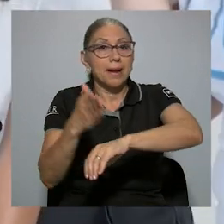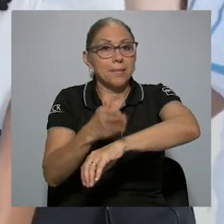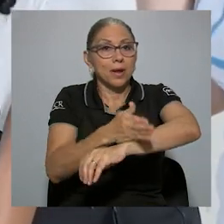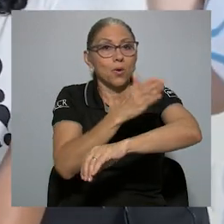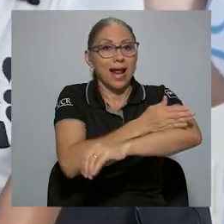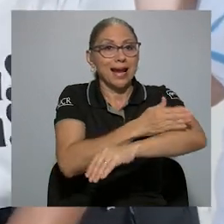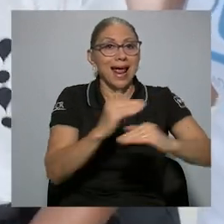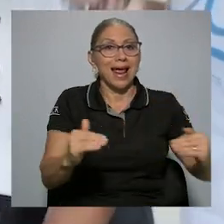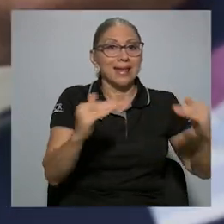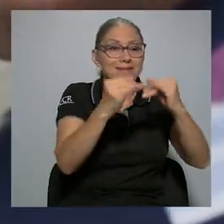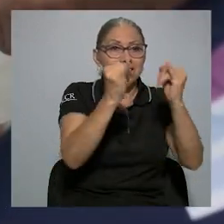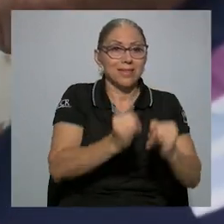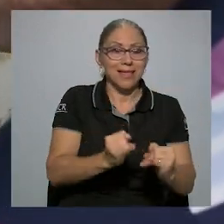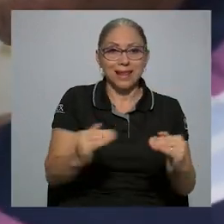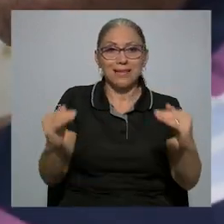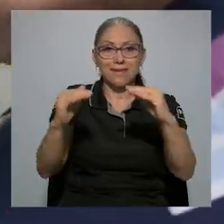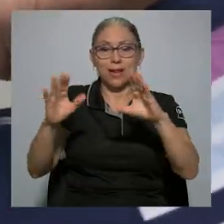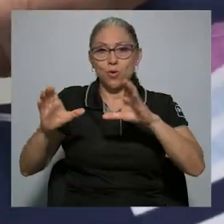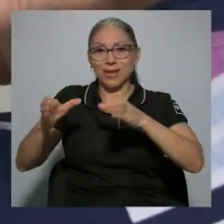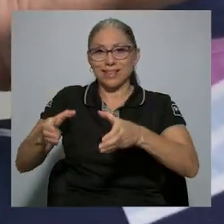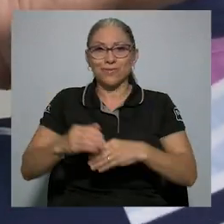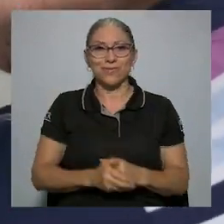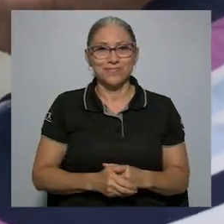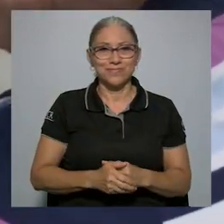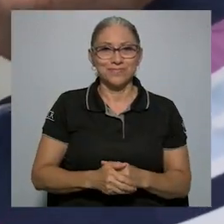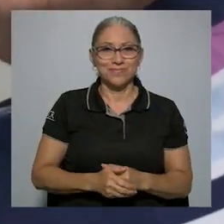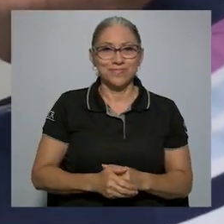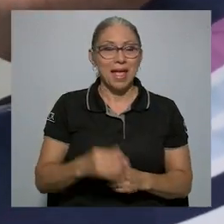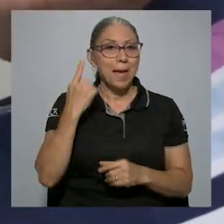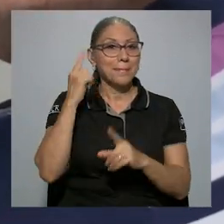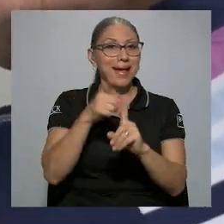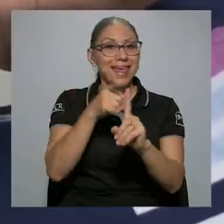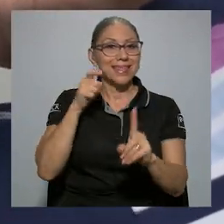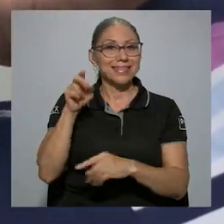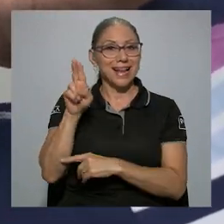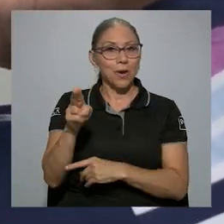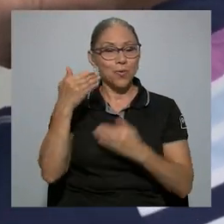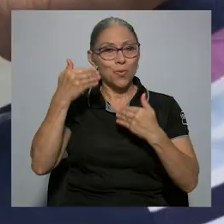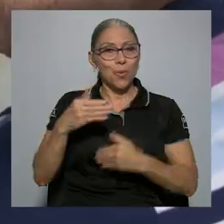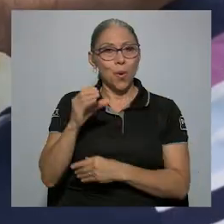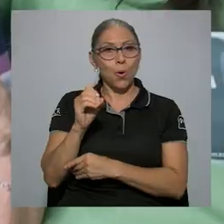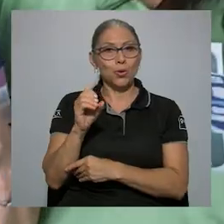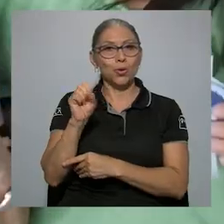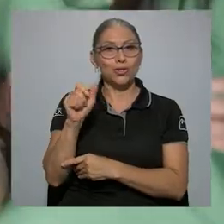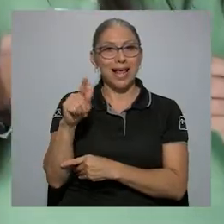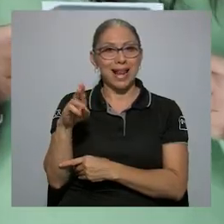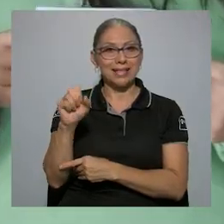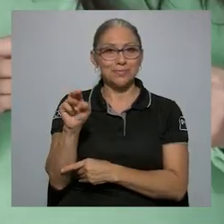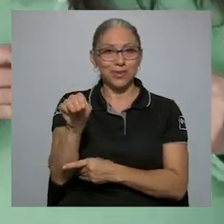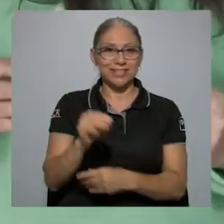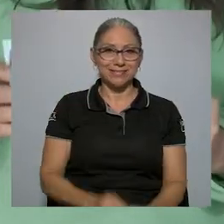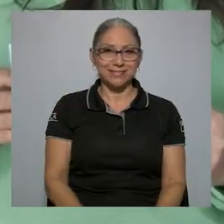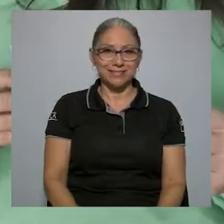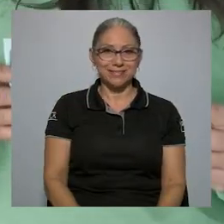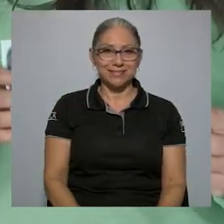tanto en lo individual como en lo colectivo. Para Desde la U, Otto Salas Murillo.